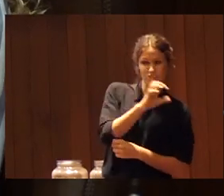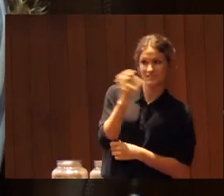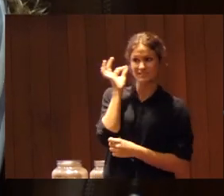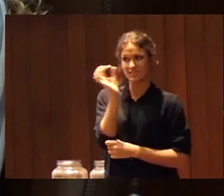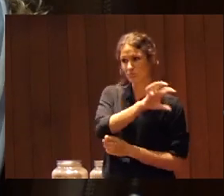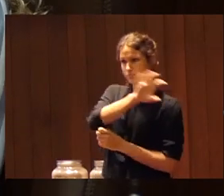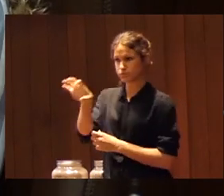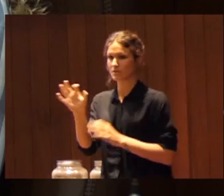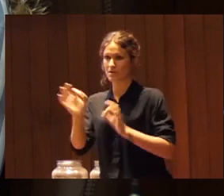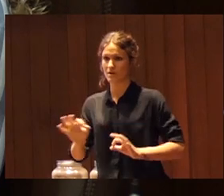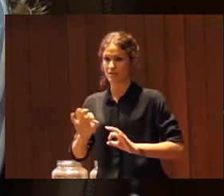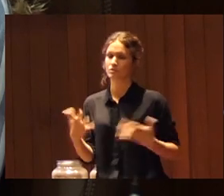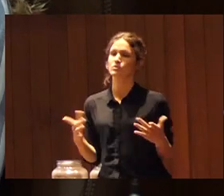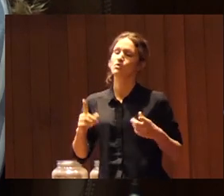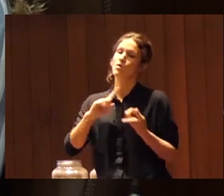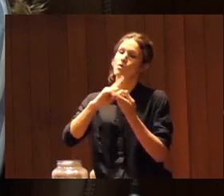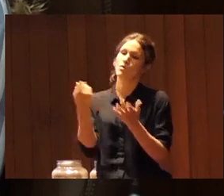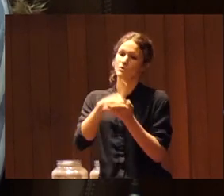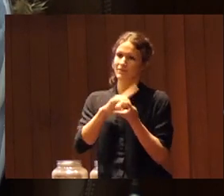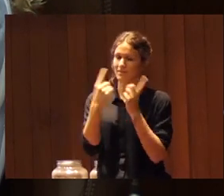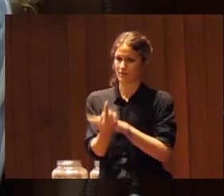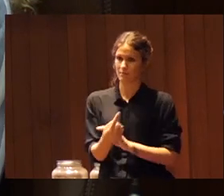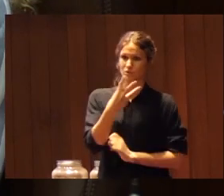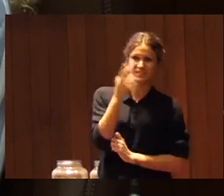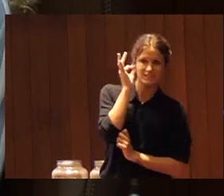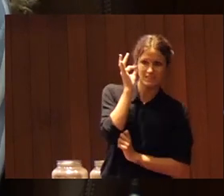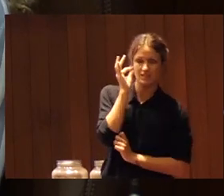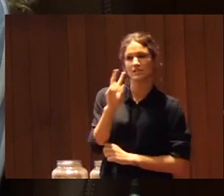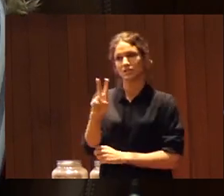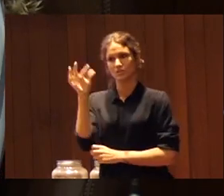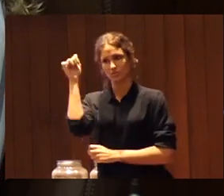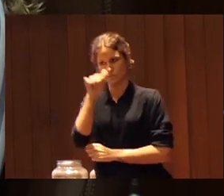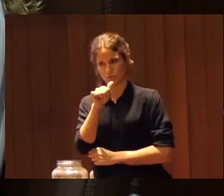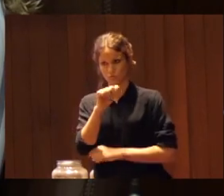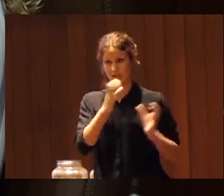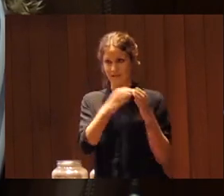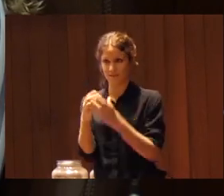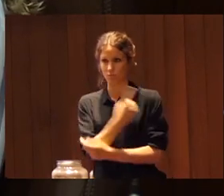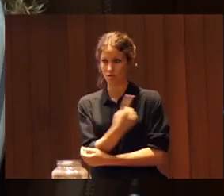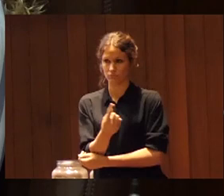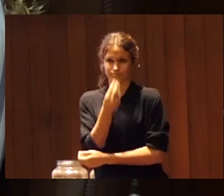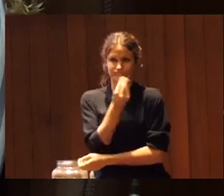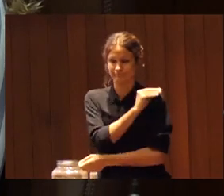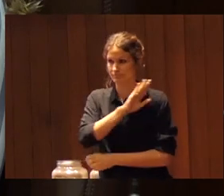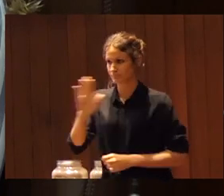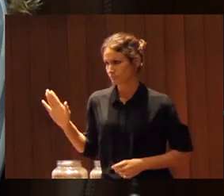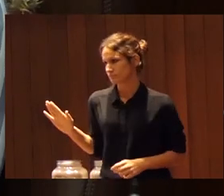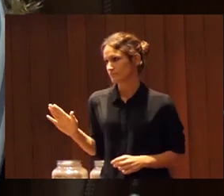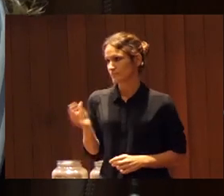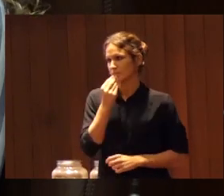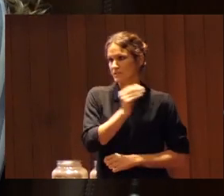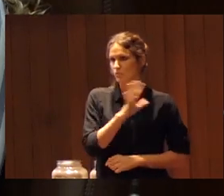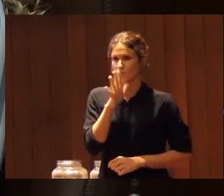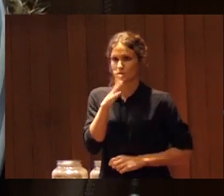volvimos a cambiar tres chicas en pista dos chicos en pista por equipo ideal ideal hay